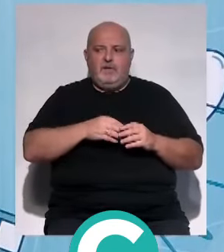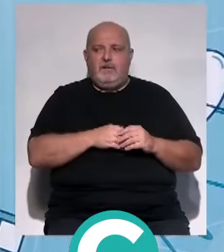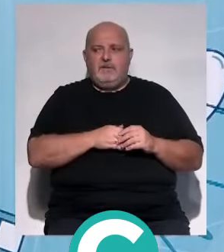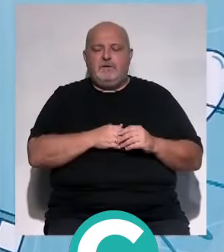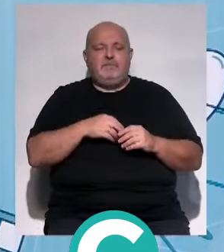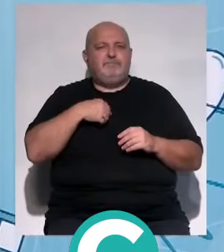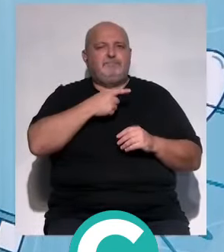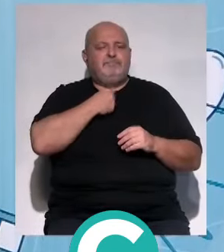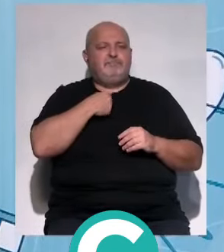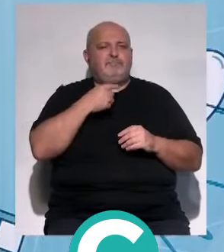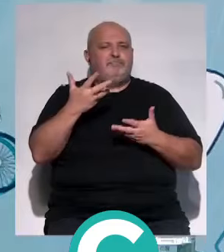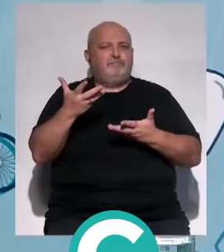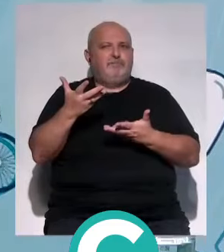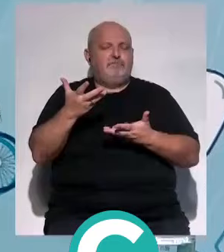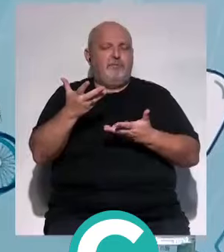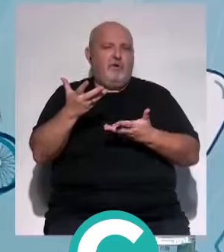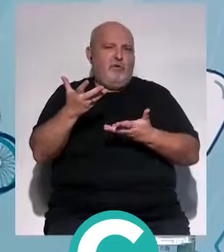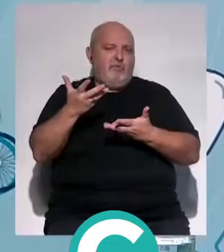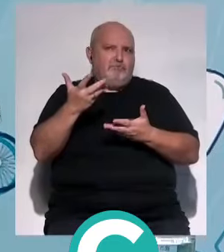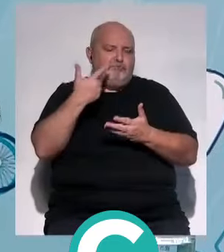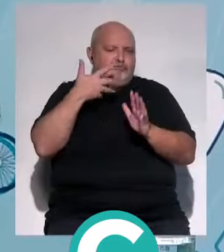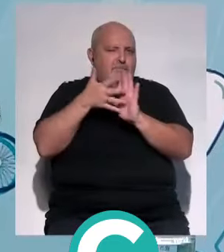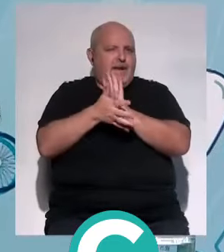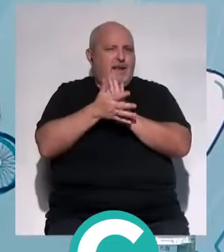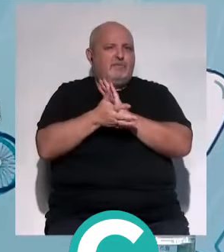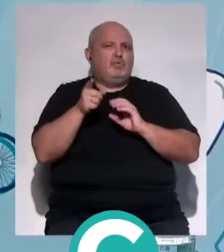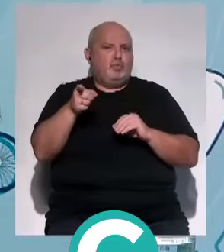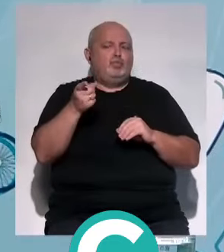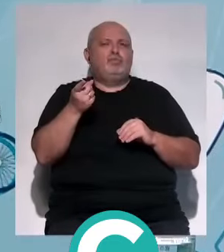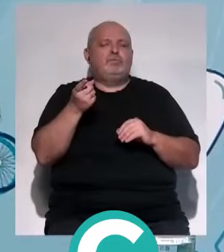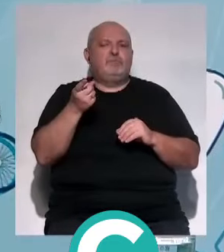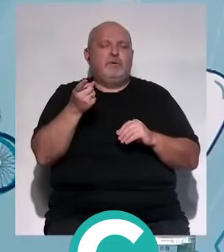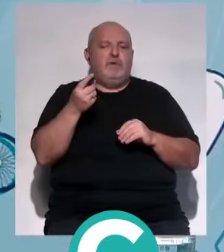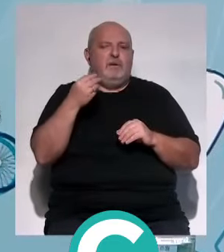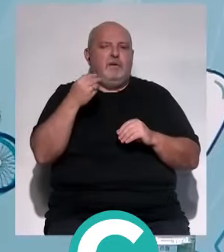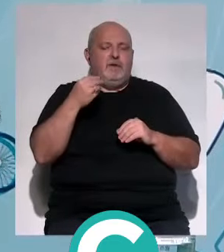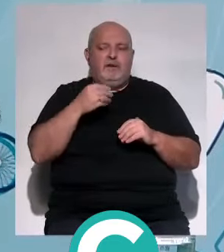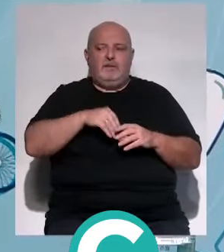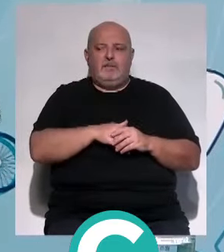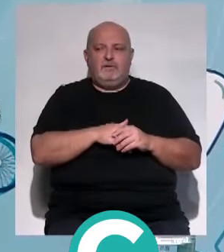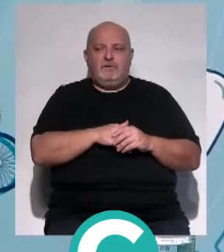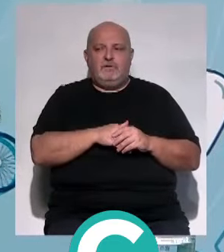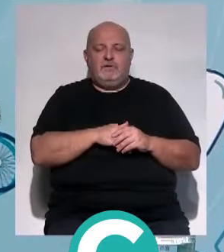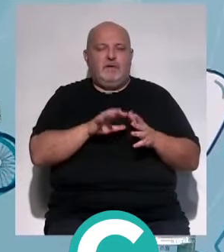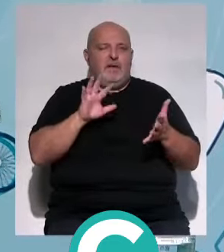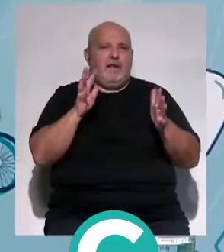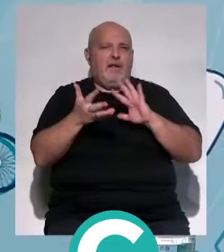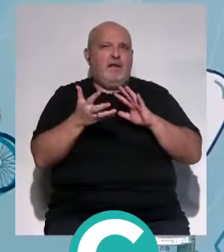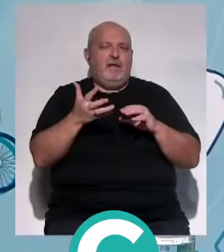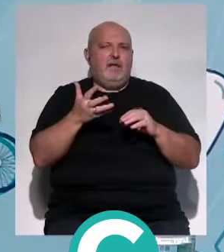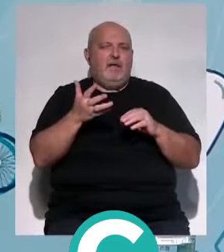A me gustaría que nos ofreciera algún adelanto de ese cambio